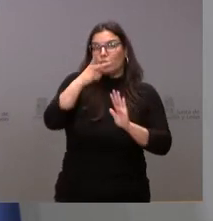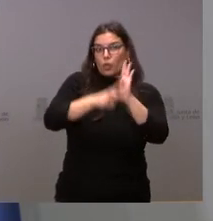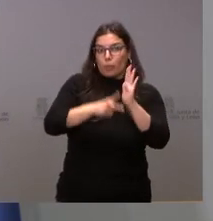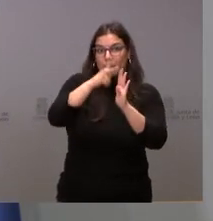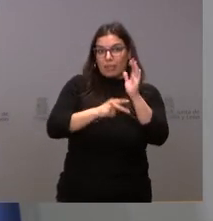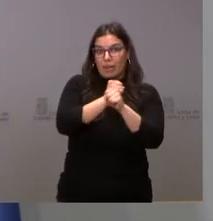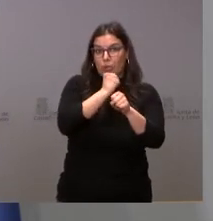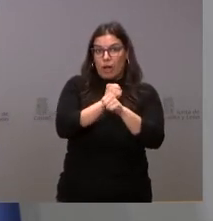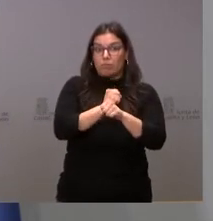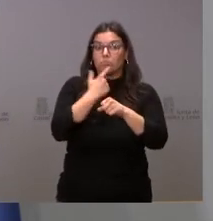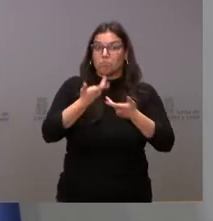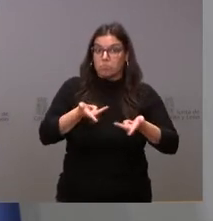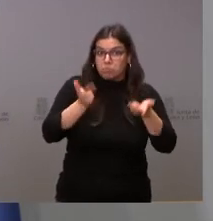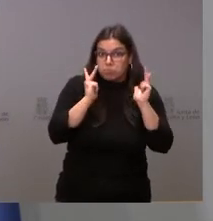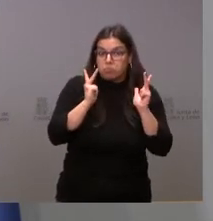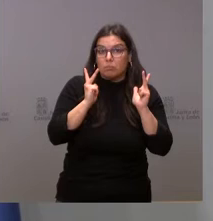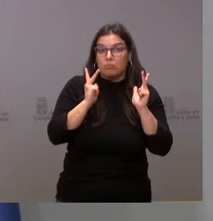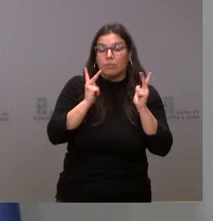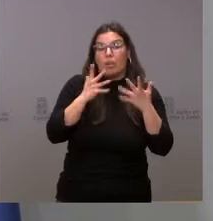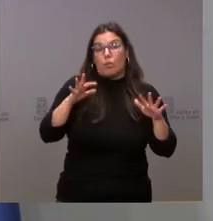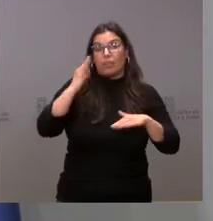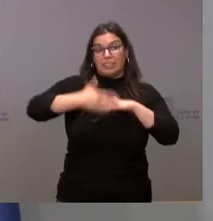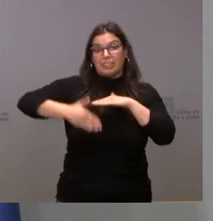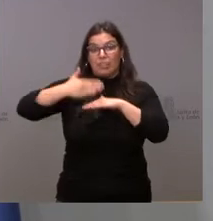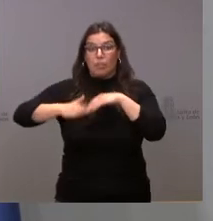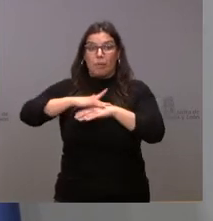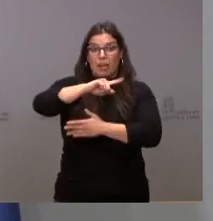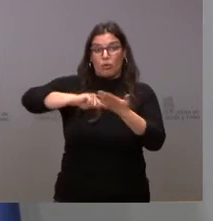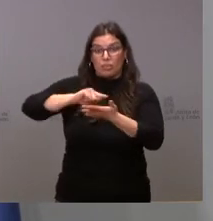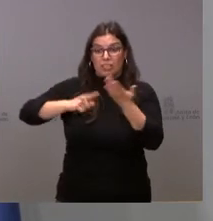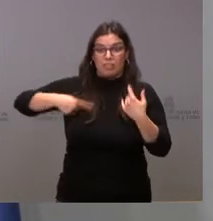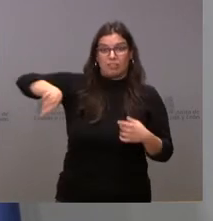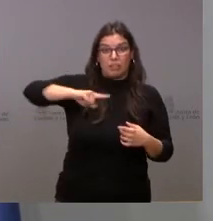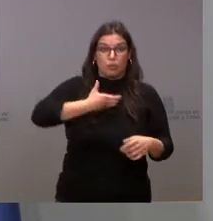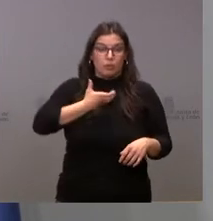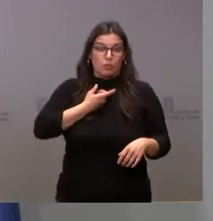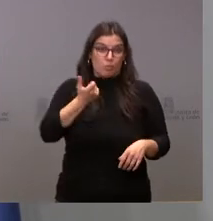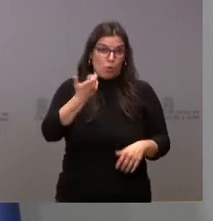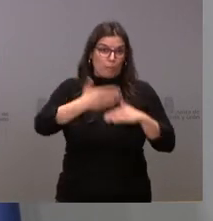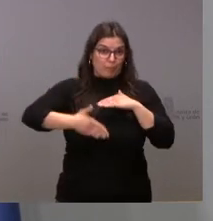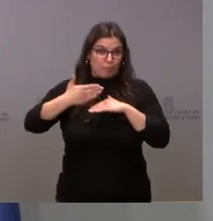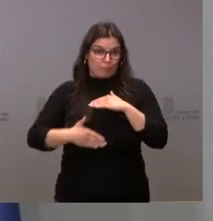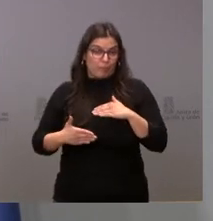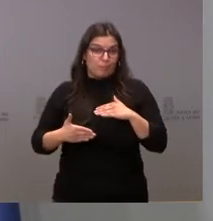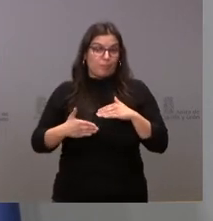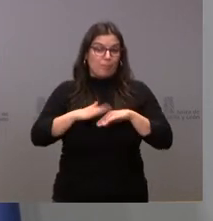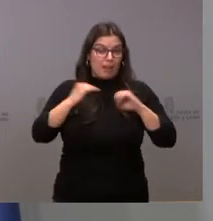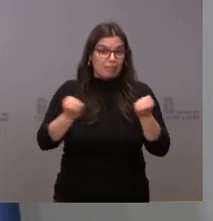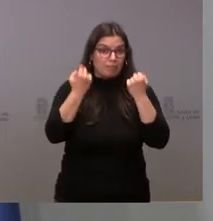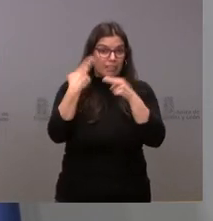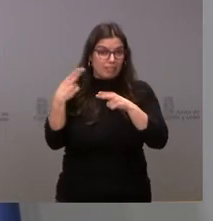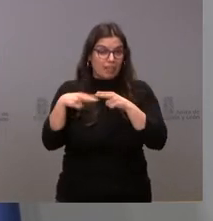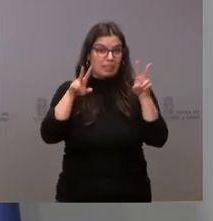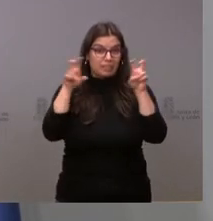laboral limita la capacidad de contratación de los municipios en este tipo de actividades y